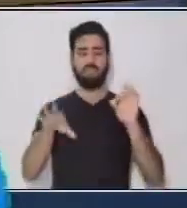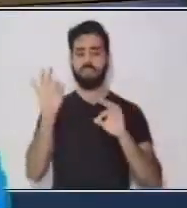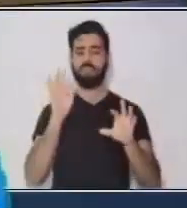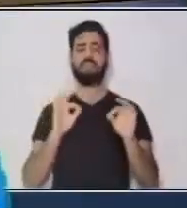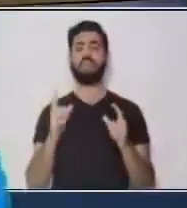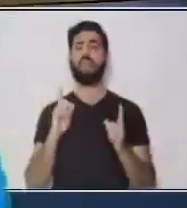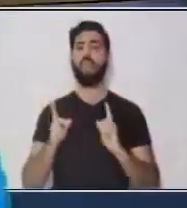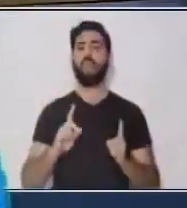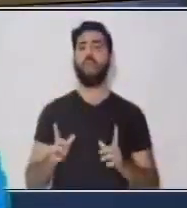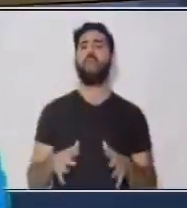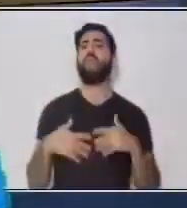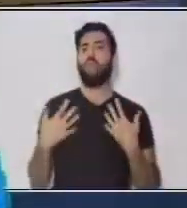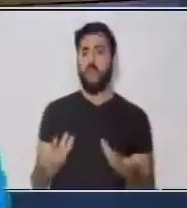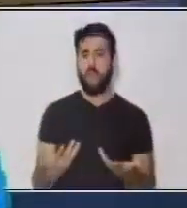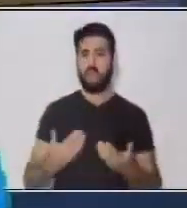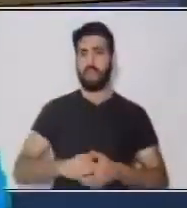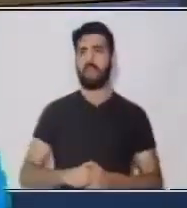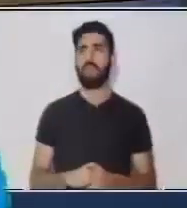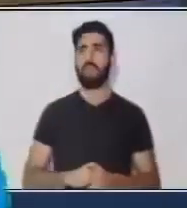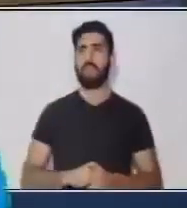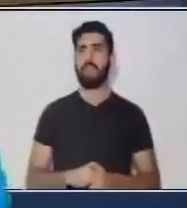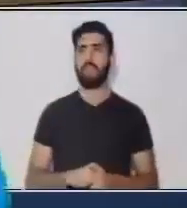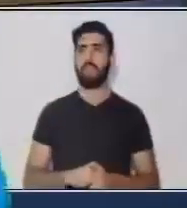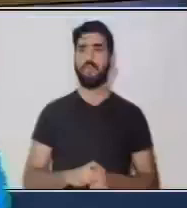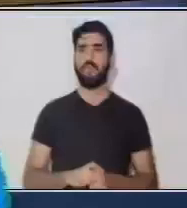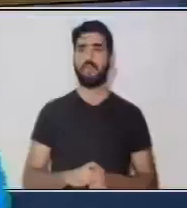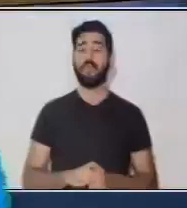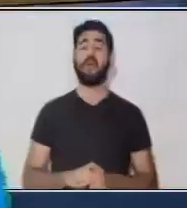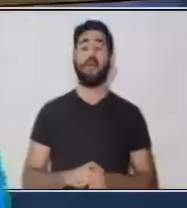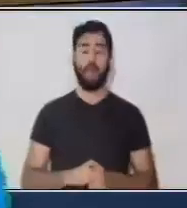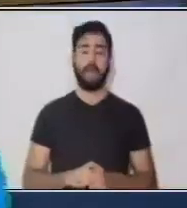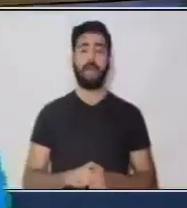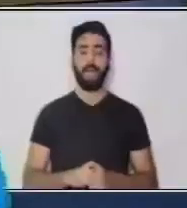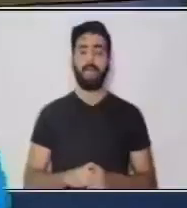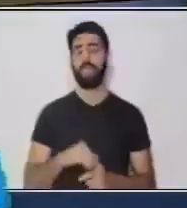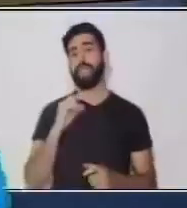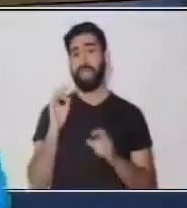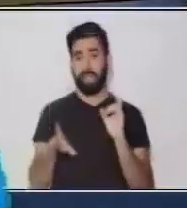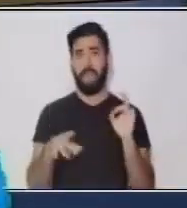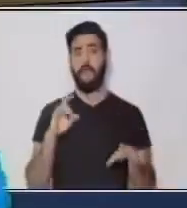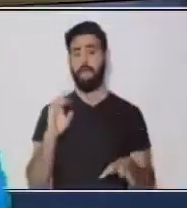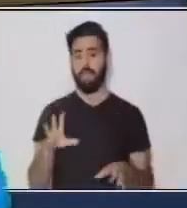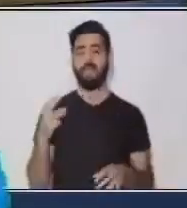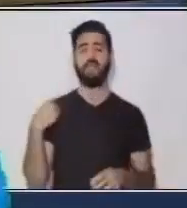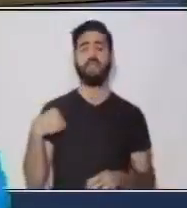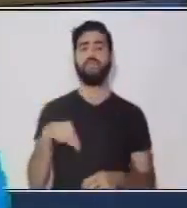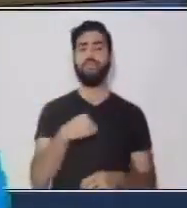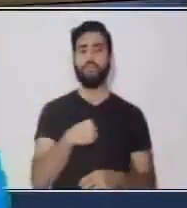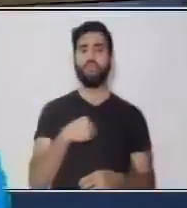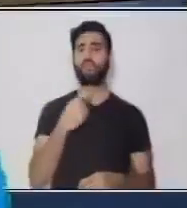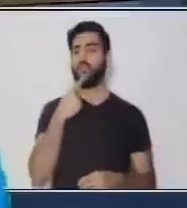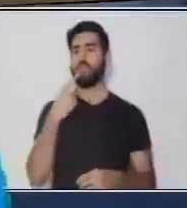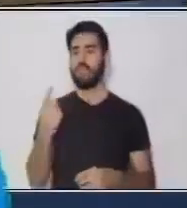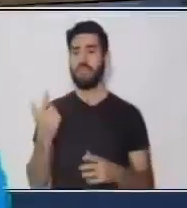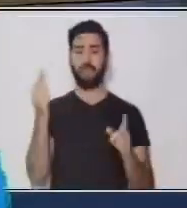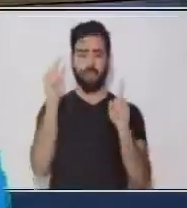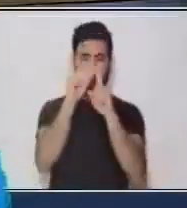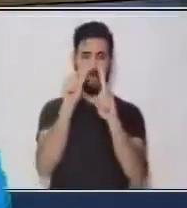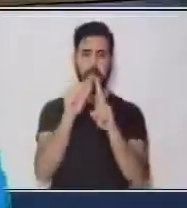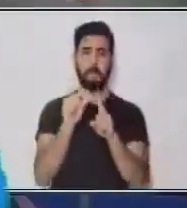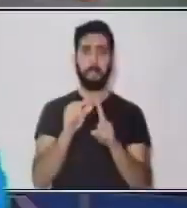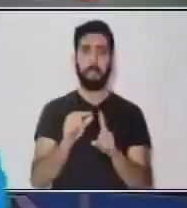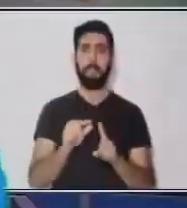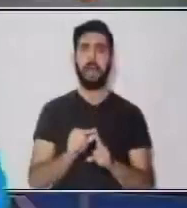leer el cuento. A veces nosotros decimos palabras,